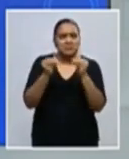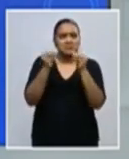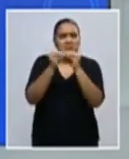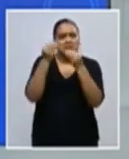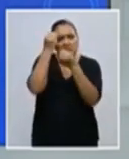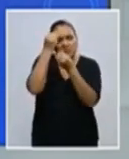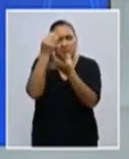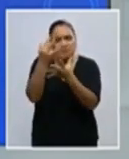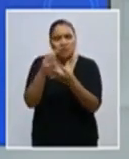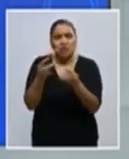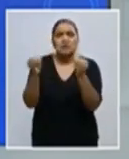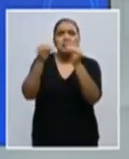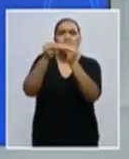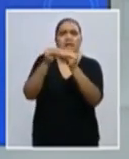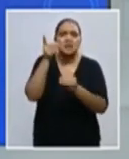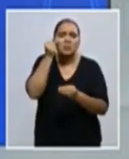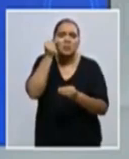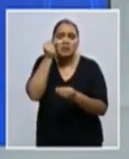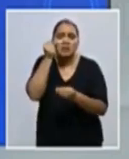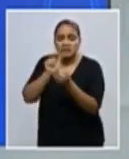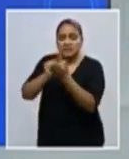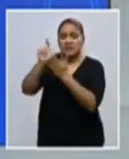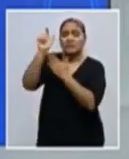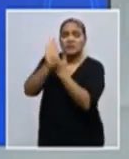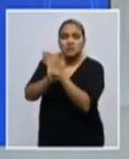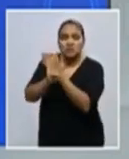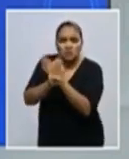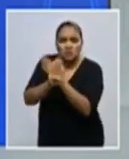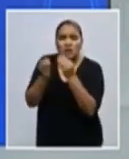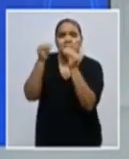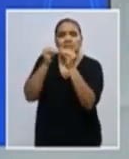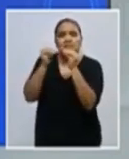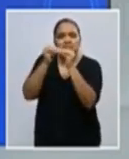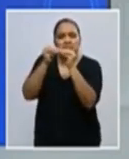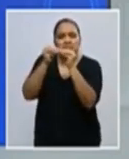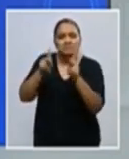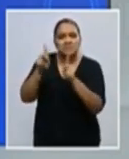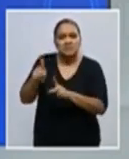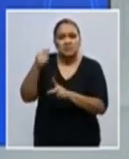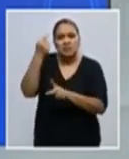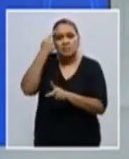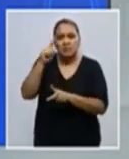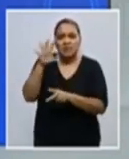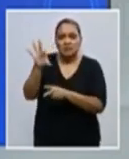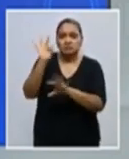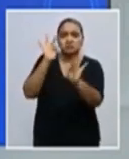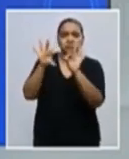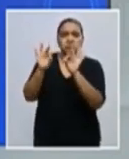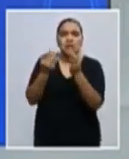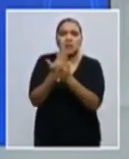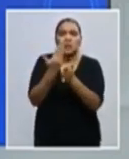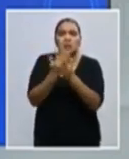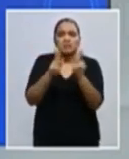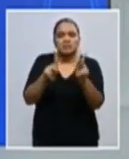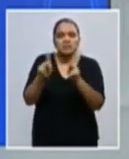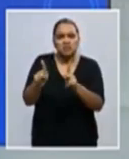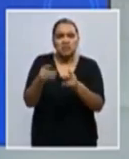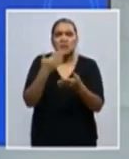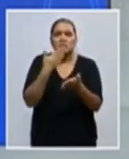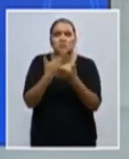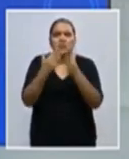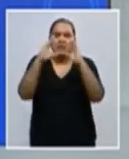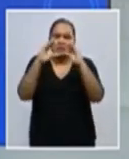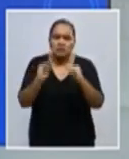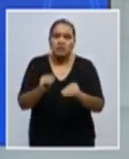más pruebas de laboratorio y poder diagnosticar con mayor certeza esta epidemia en todo el país. Buenas noches.